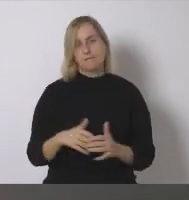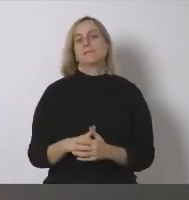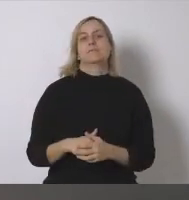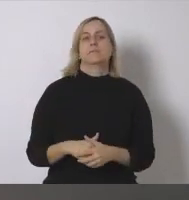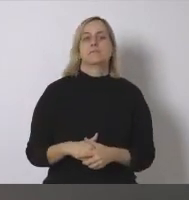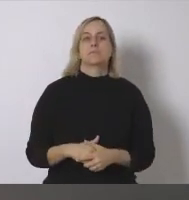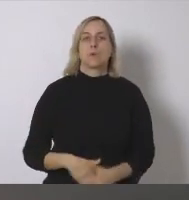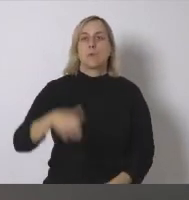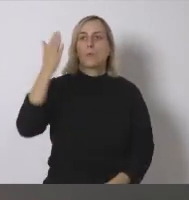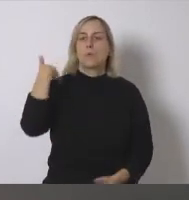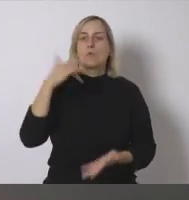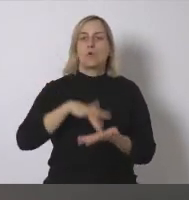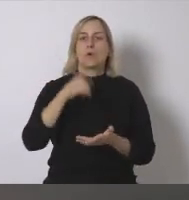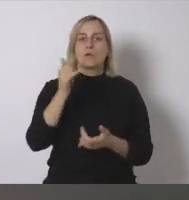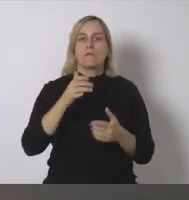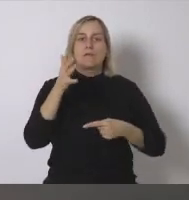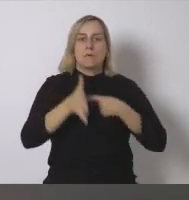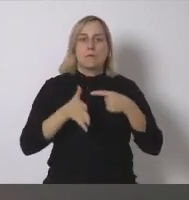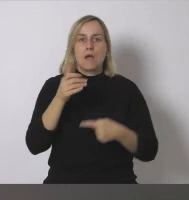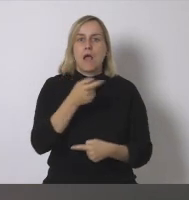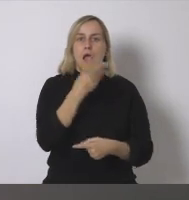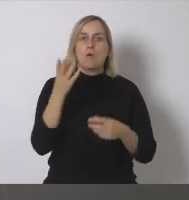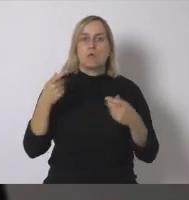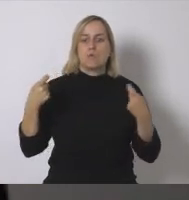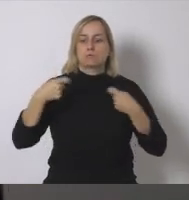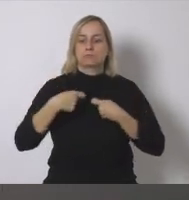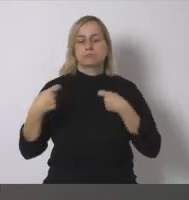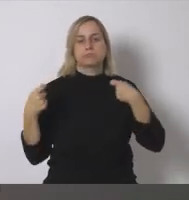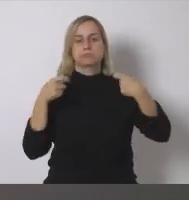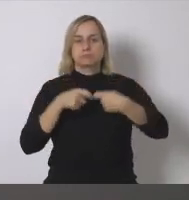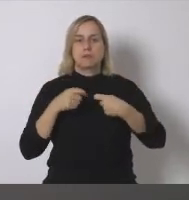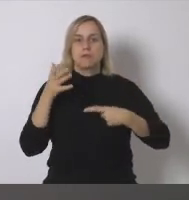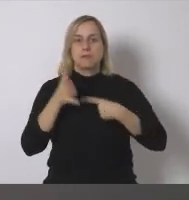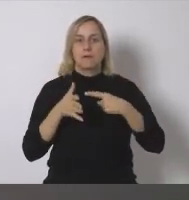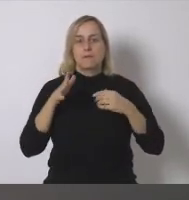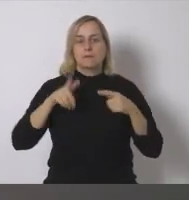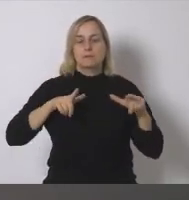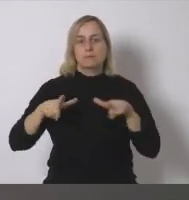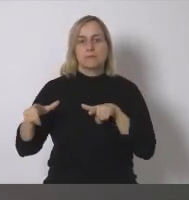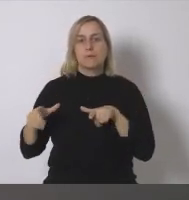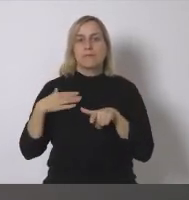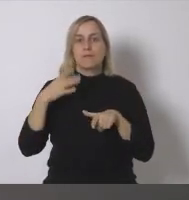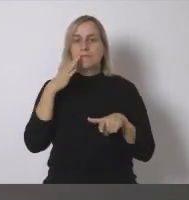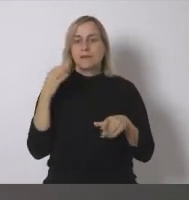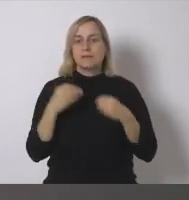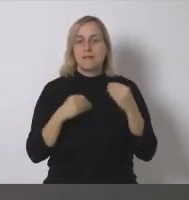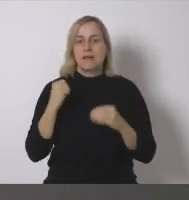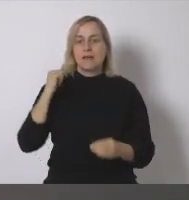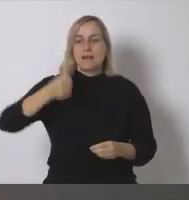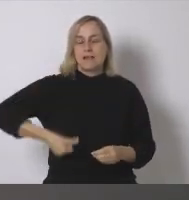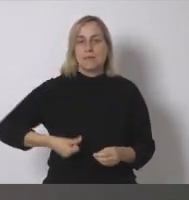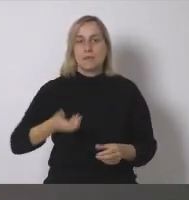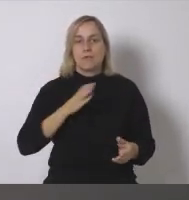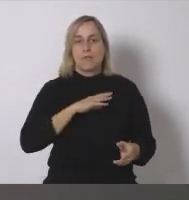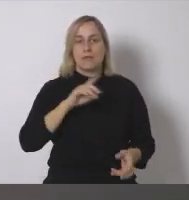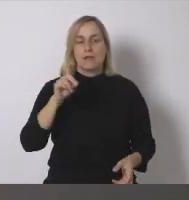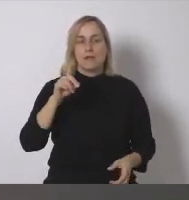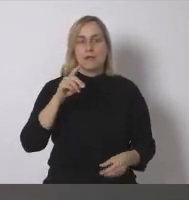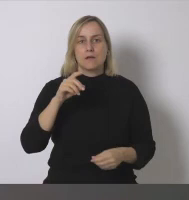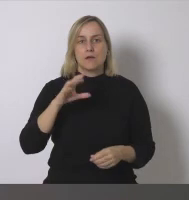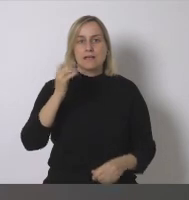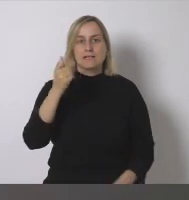hubo una industria de paneles fotovoltaicos que eran algunos fabricantes de paneles fotovoltaicos pero bueno principalmente se hace el enriquecimiento del